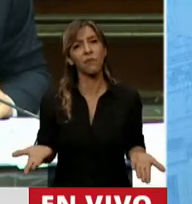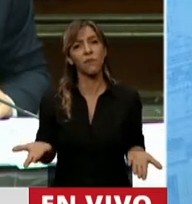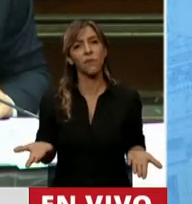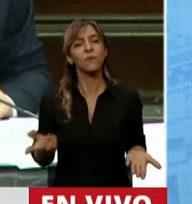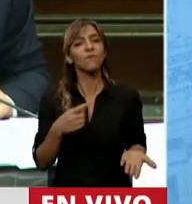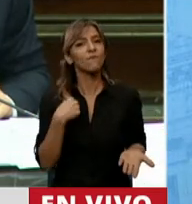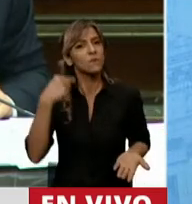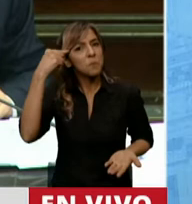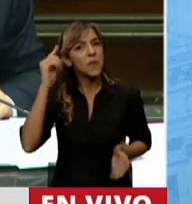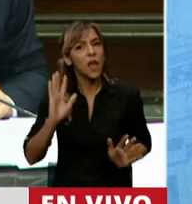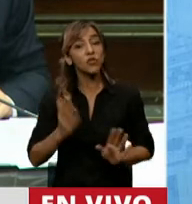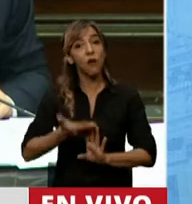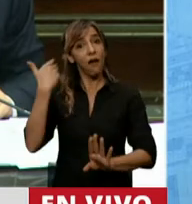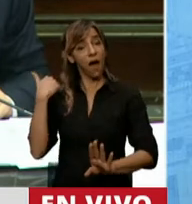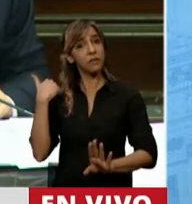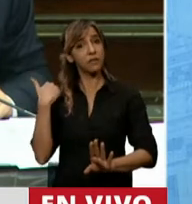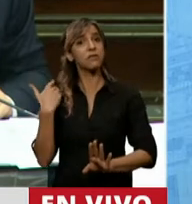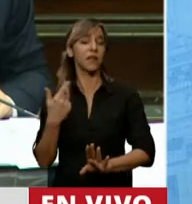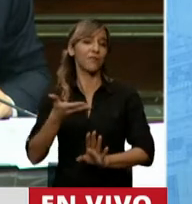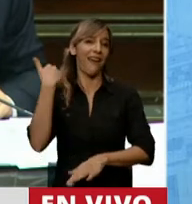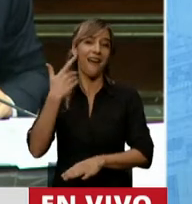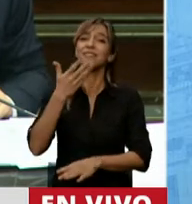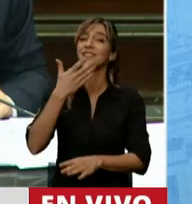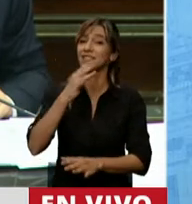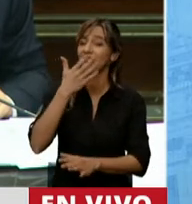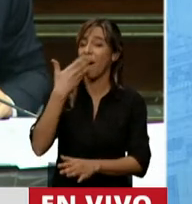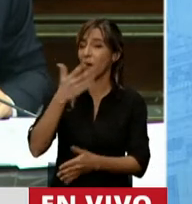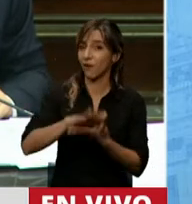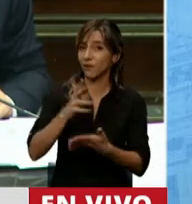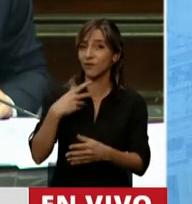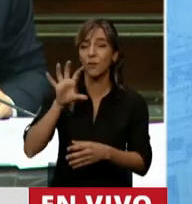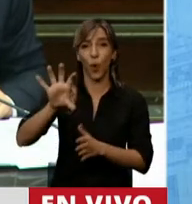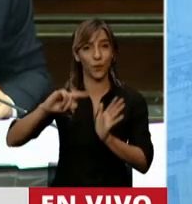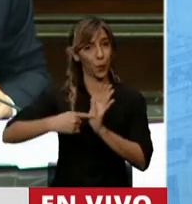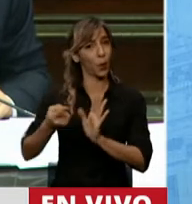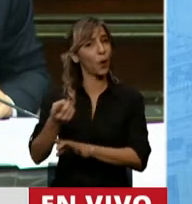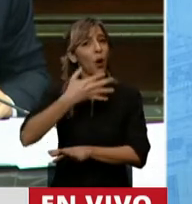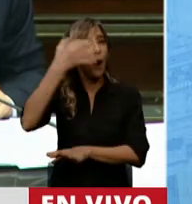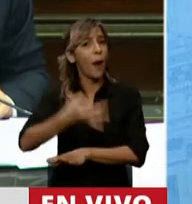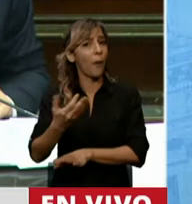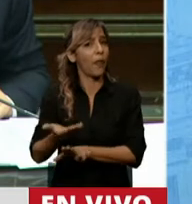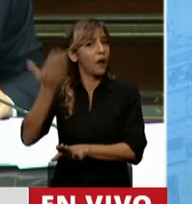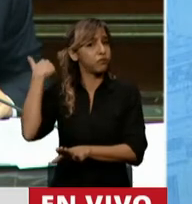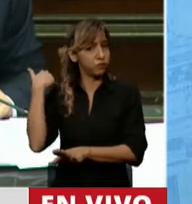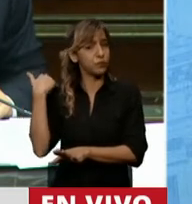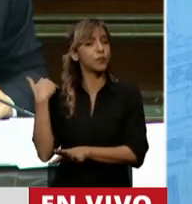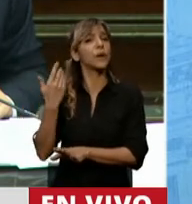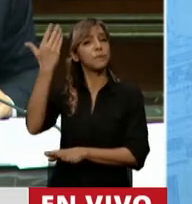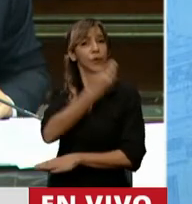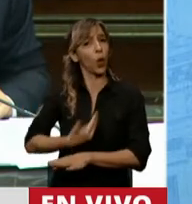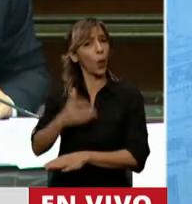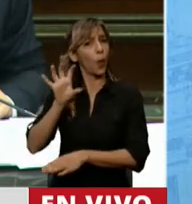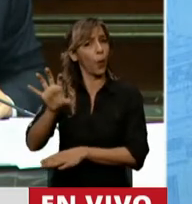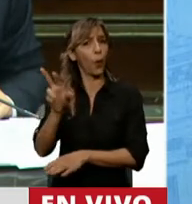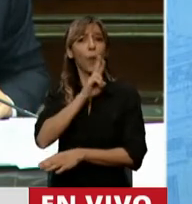importante que se hizo antes de nosotros si usted mencionaba la provincia de Buenos Aires y la realidad es que la exgobernadora, María Eugenia Vidal, hizo 55 guardas hospitalarias